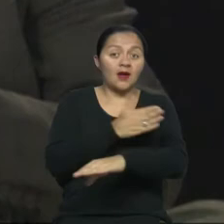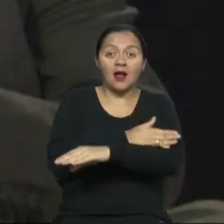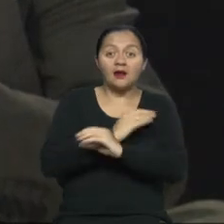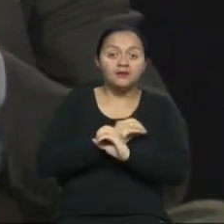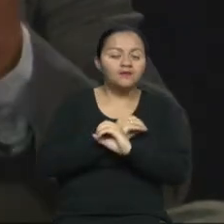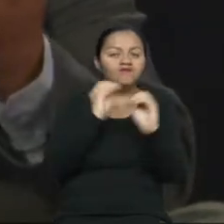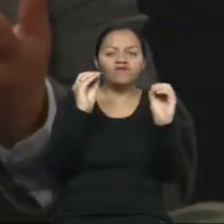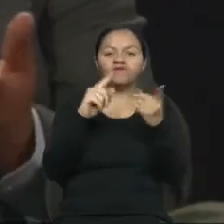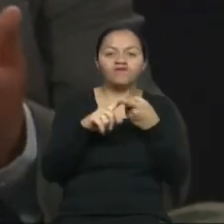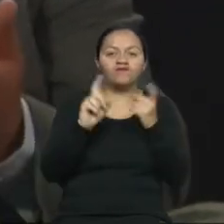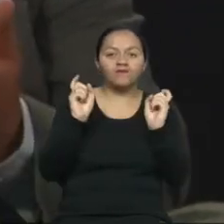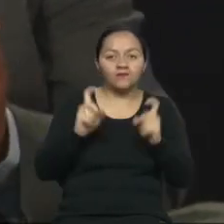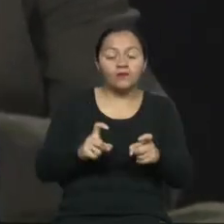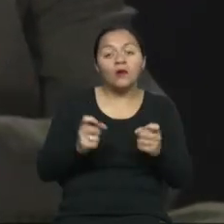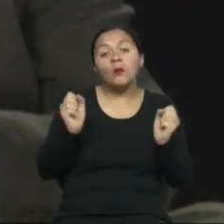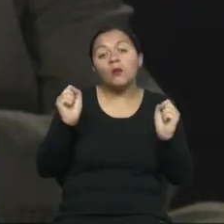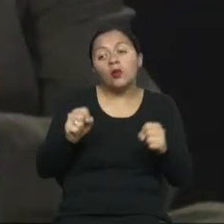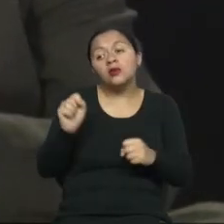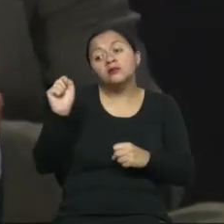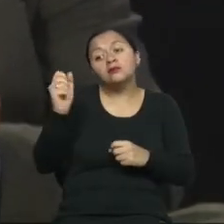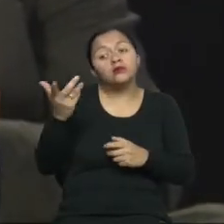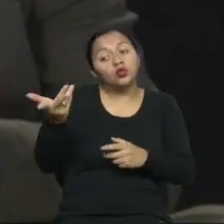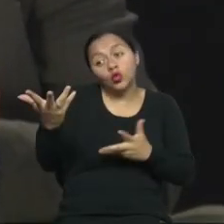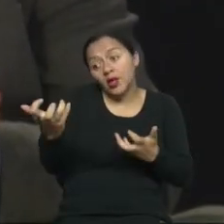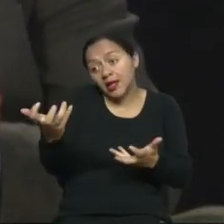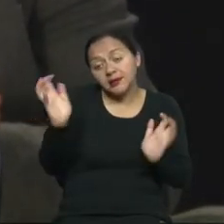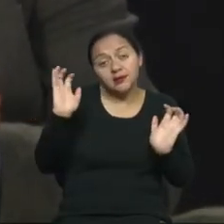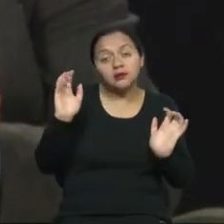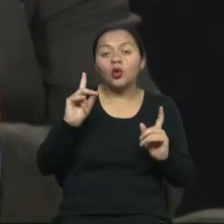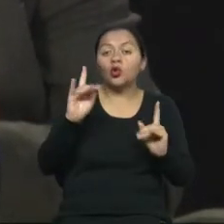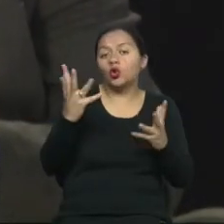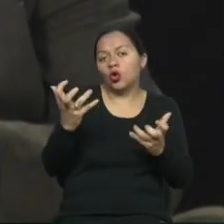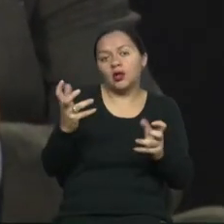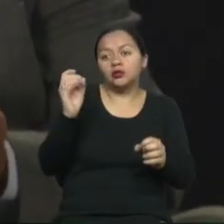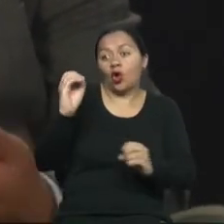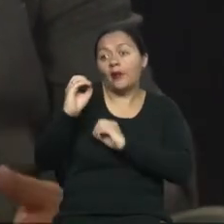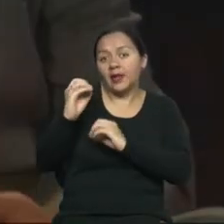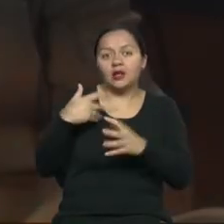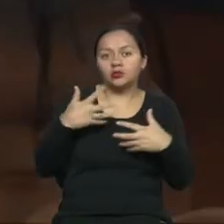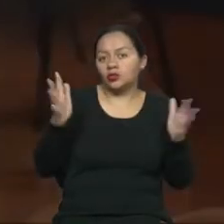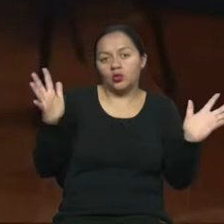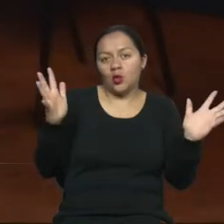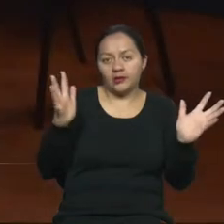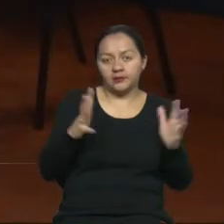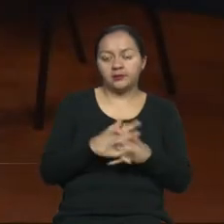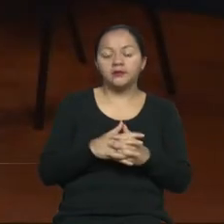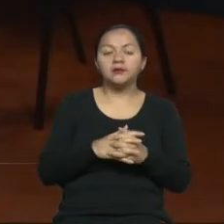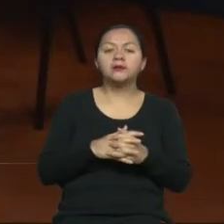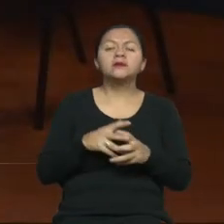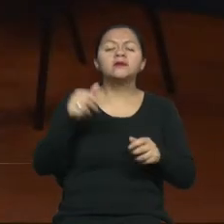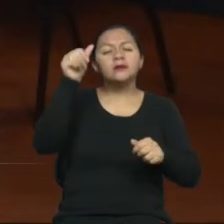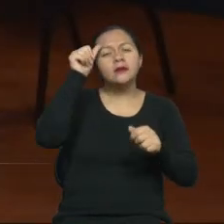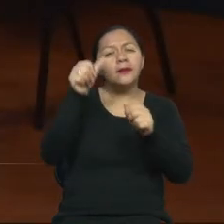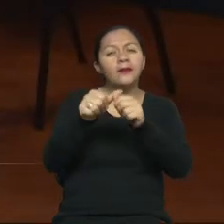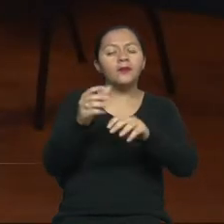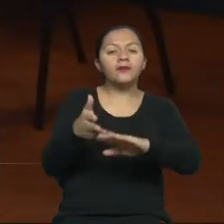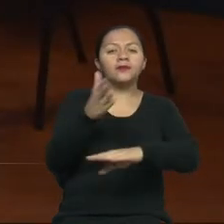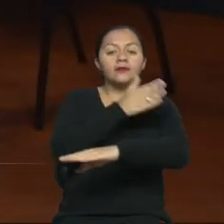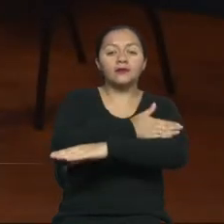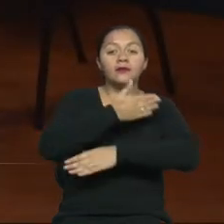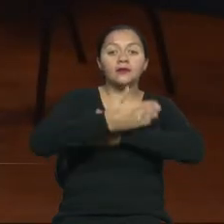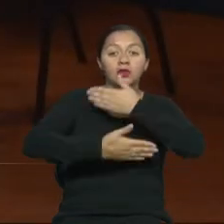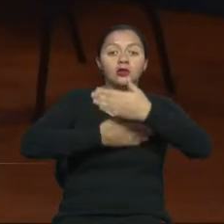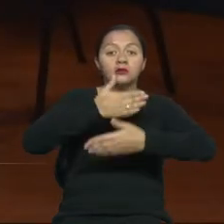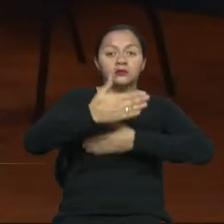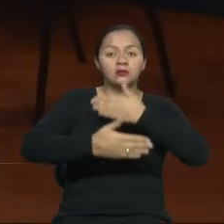existir, podían ser voluntarias o simplemente no eran cumplidas. Pero Carlos, yo recuerdo que dentro del proceso que